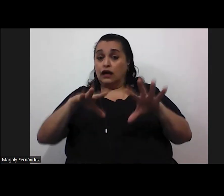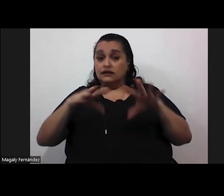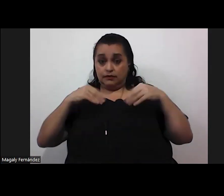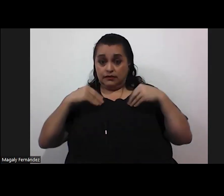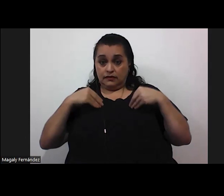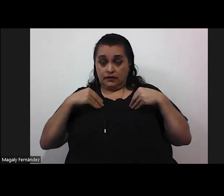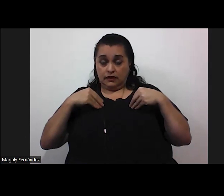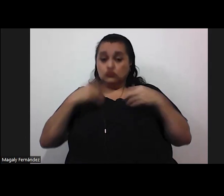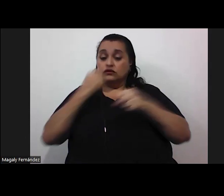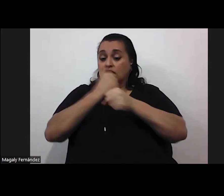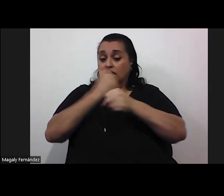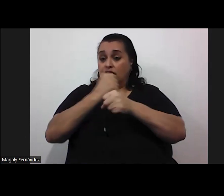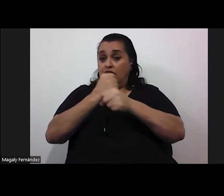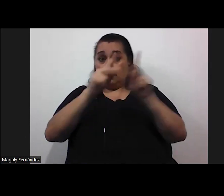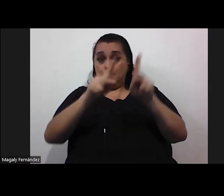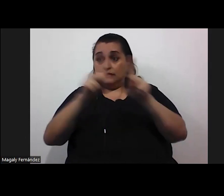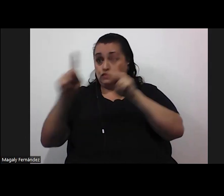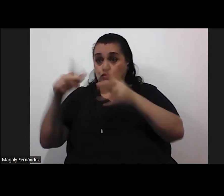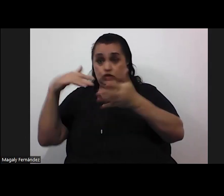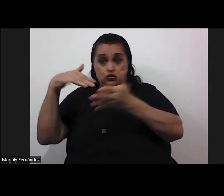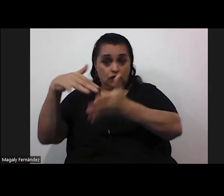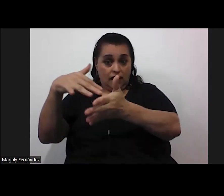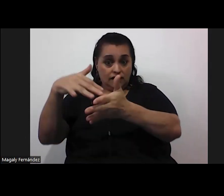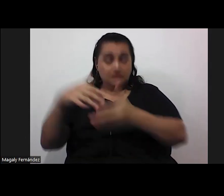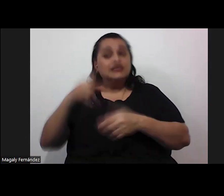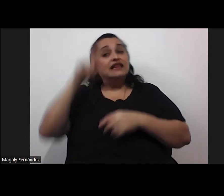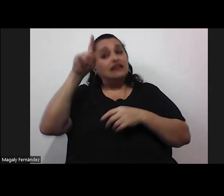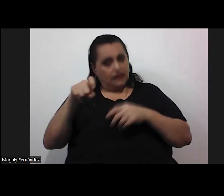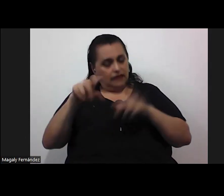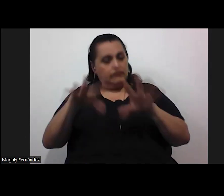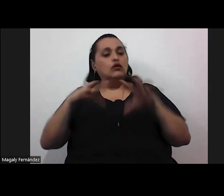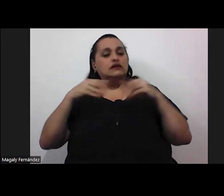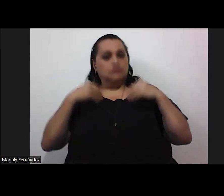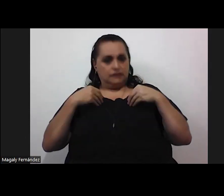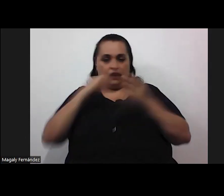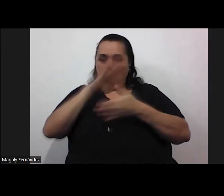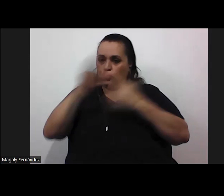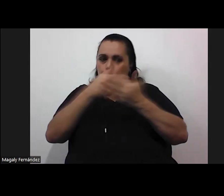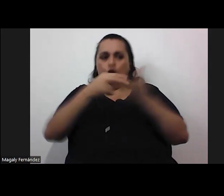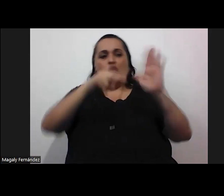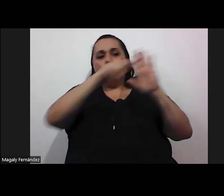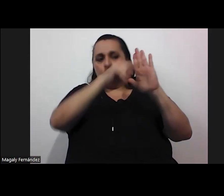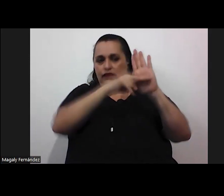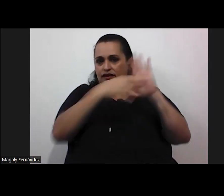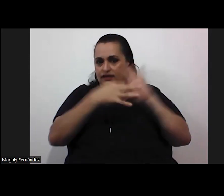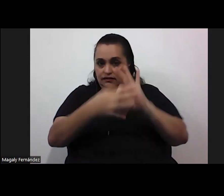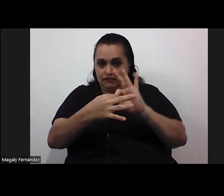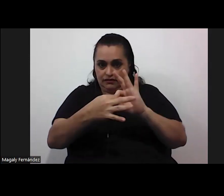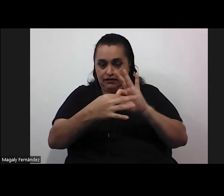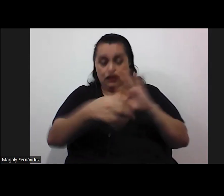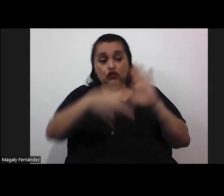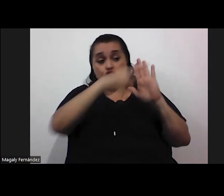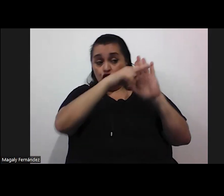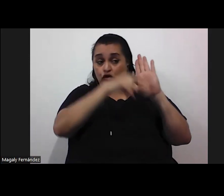con población estudiantil también tenemos que aceptar toda la normativa vinculante y creo que la normativa